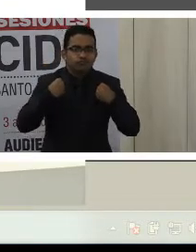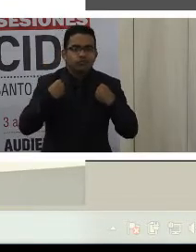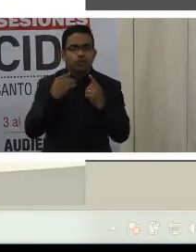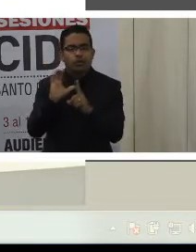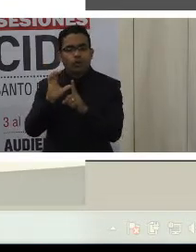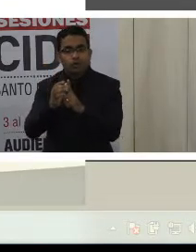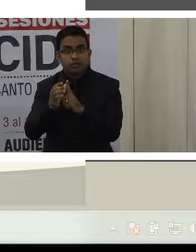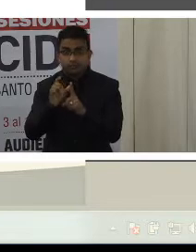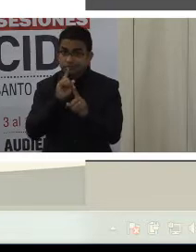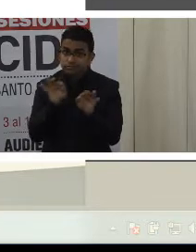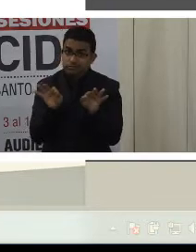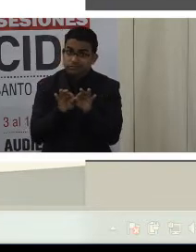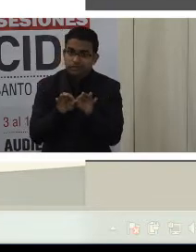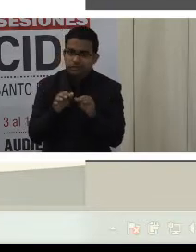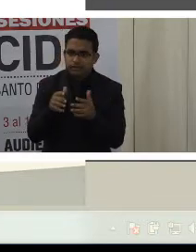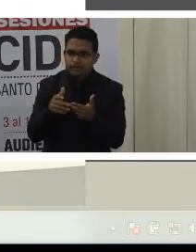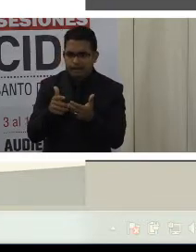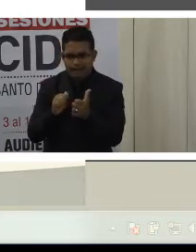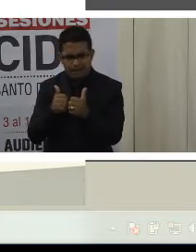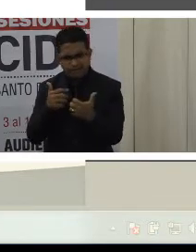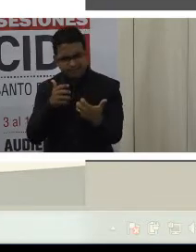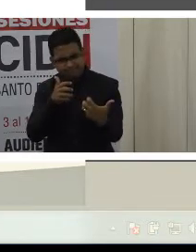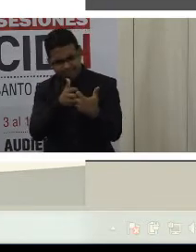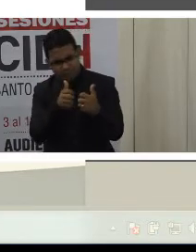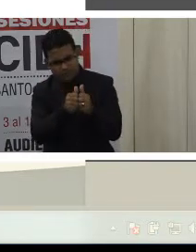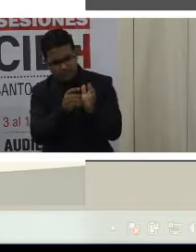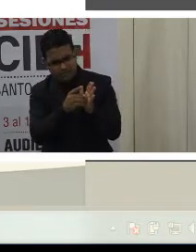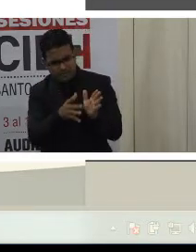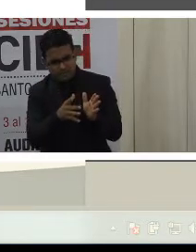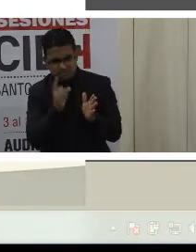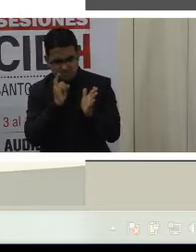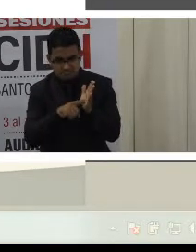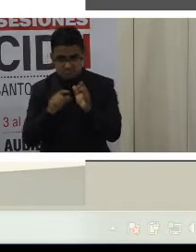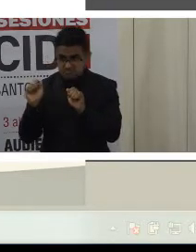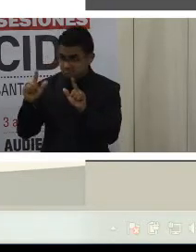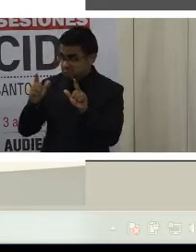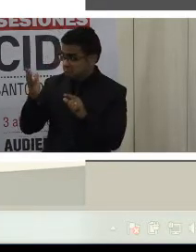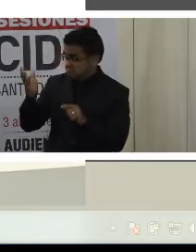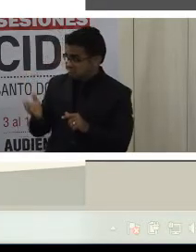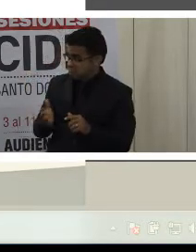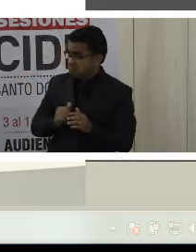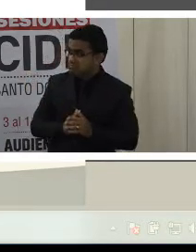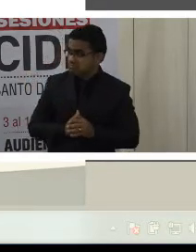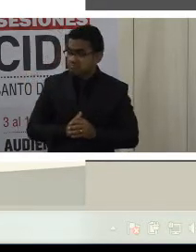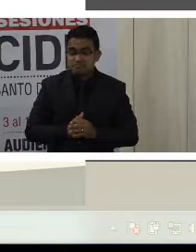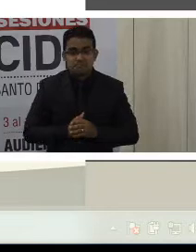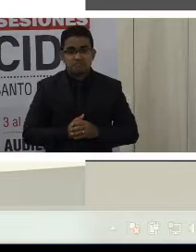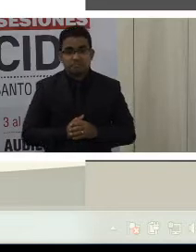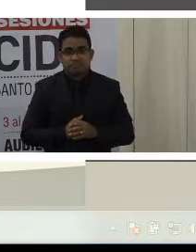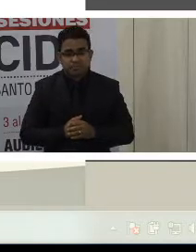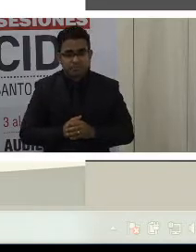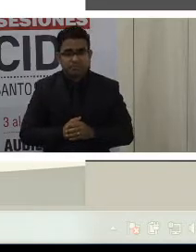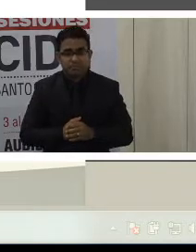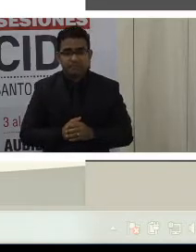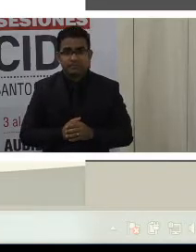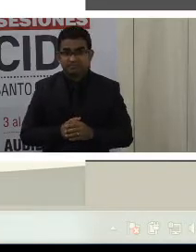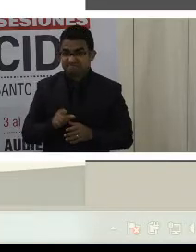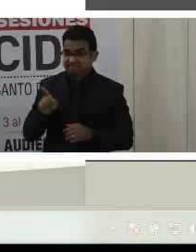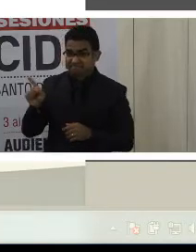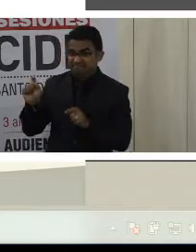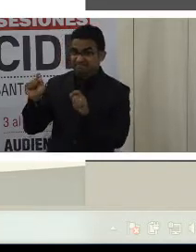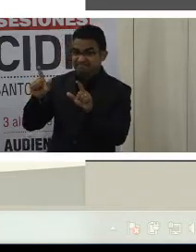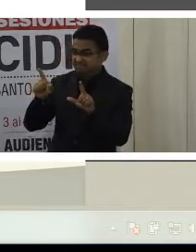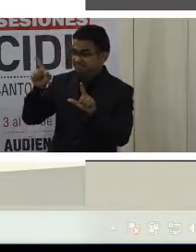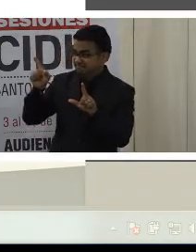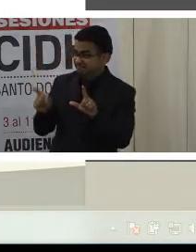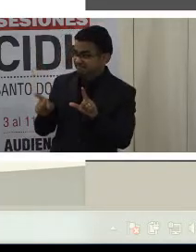importantes que puedan verse también acá en la comisión. En esta área, por ejemplo, ha